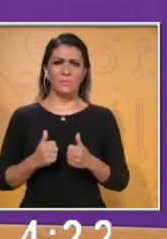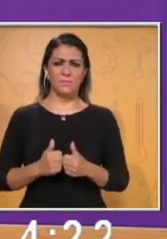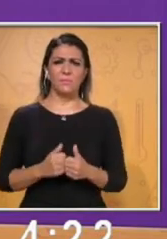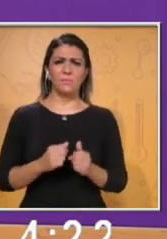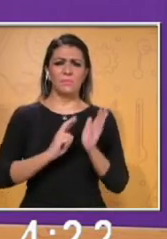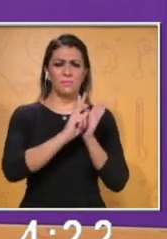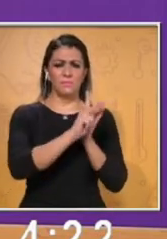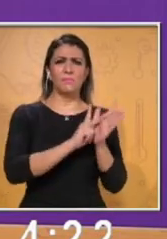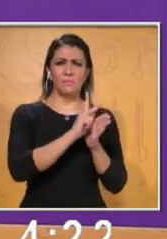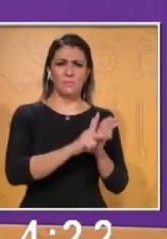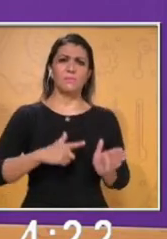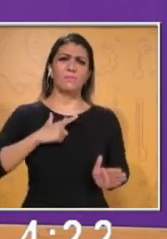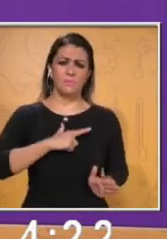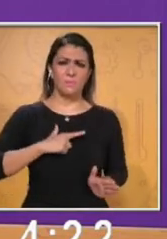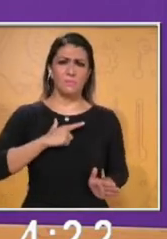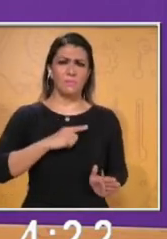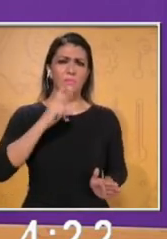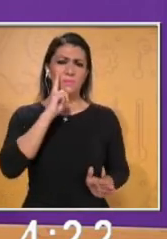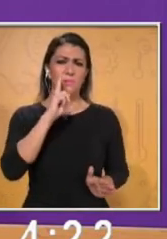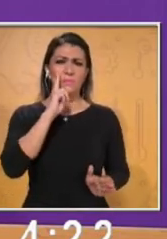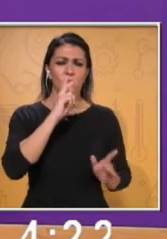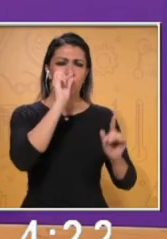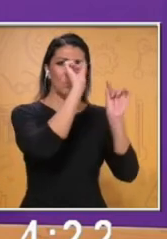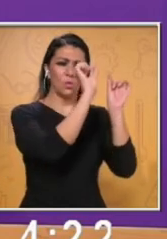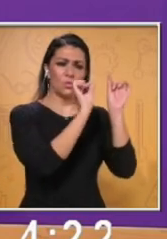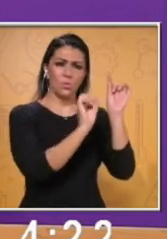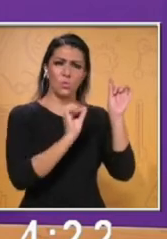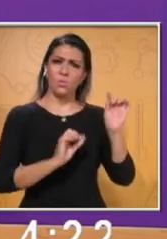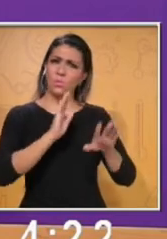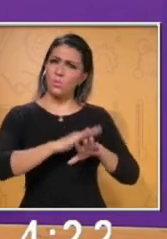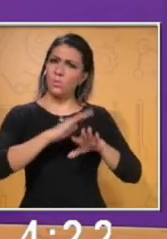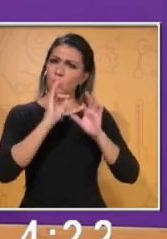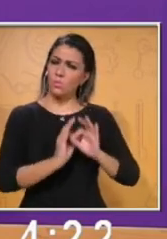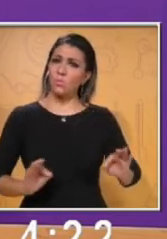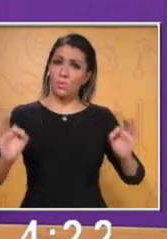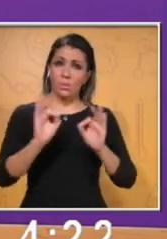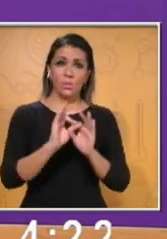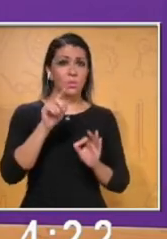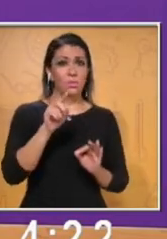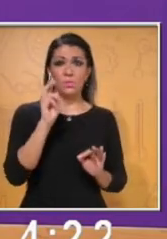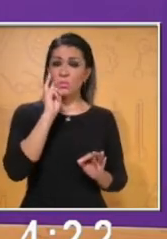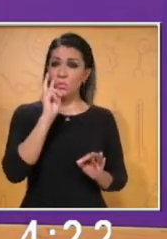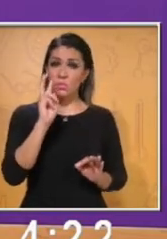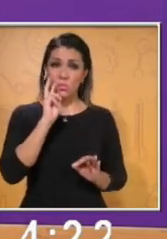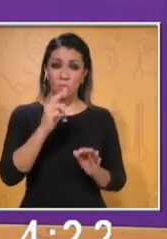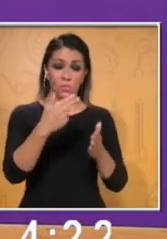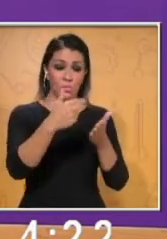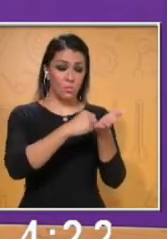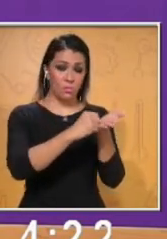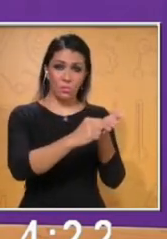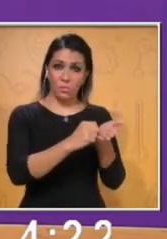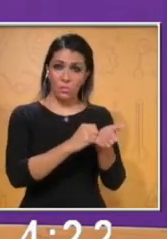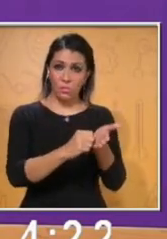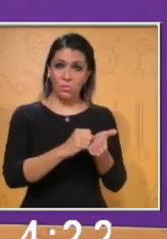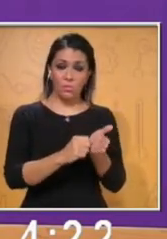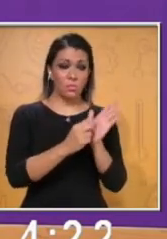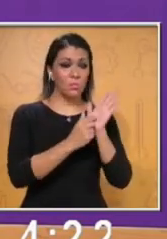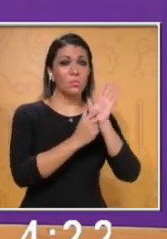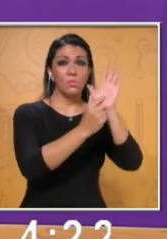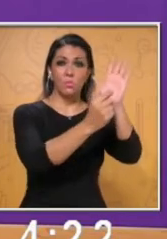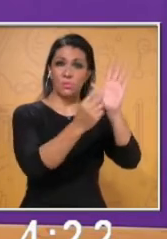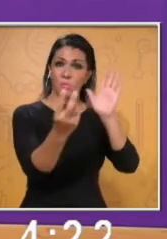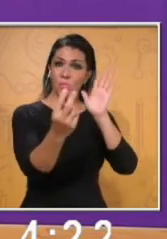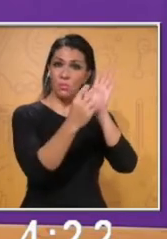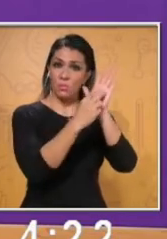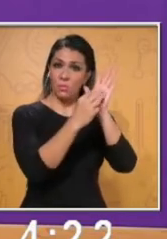interesante para ti. Vamos a repasar los puntos más importantes por si no tuviste tiempo de registrar tus notas. En la pantalla va a aparecer un